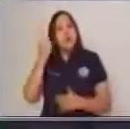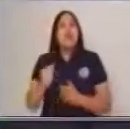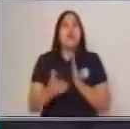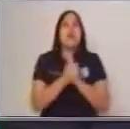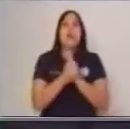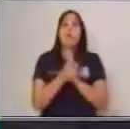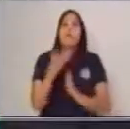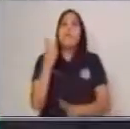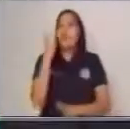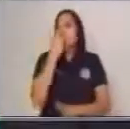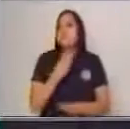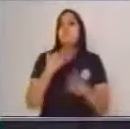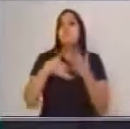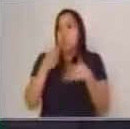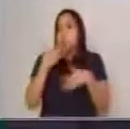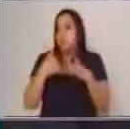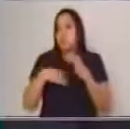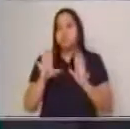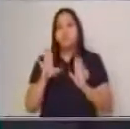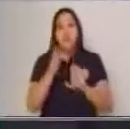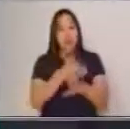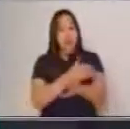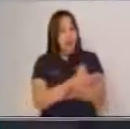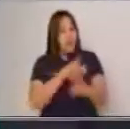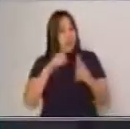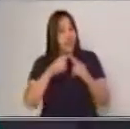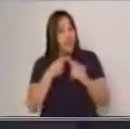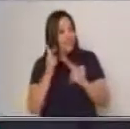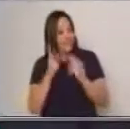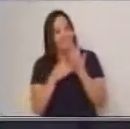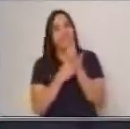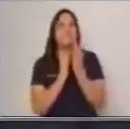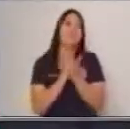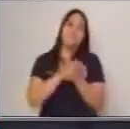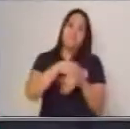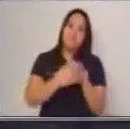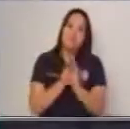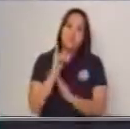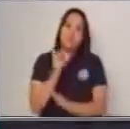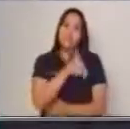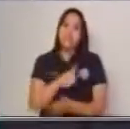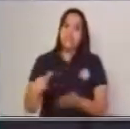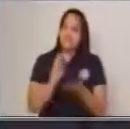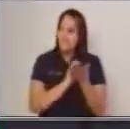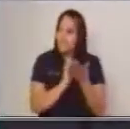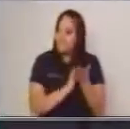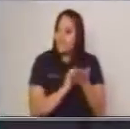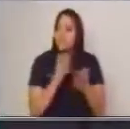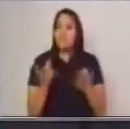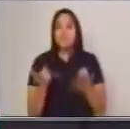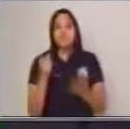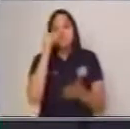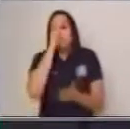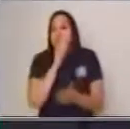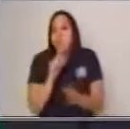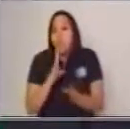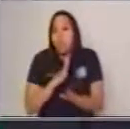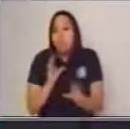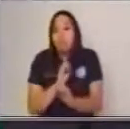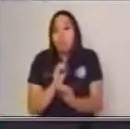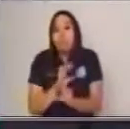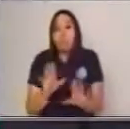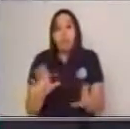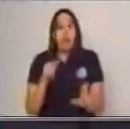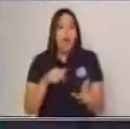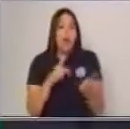lingüística. Antes de empezar, te recomiendo que laves tus manos constantemente con agua y jabón y si en caso no tuvieras, utilizaras